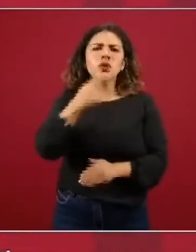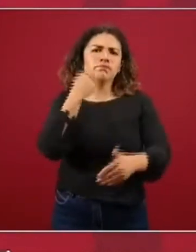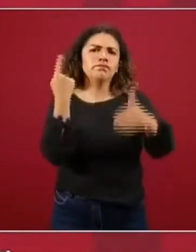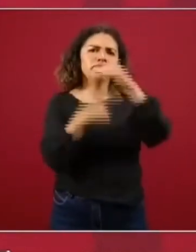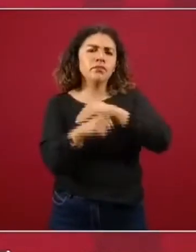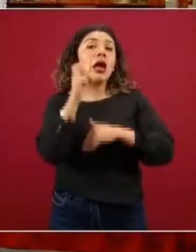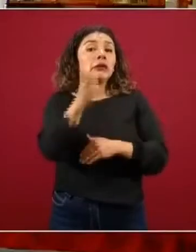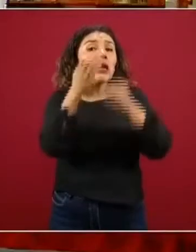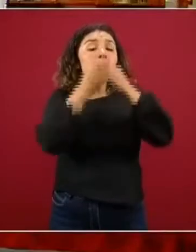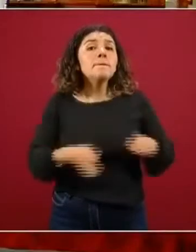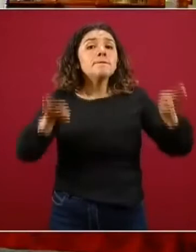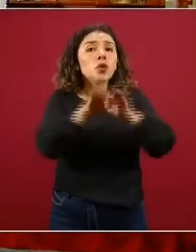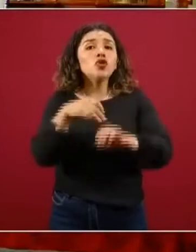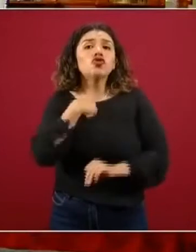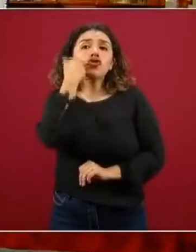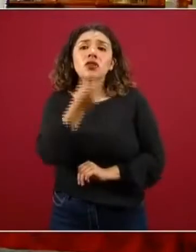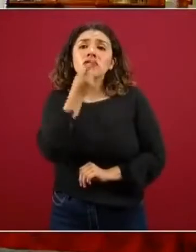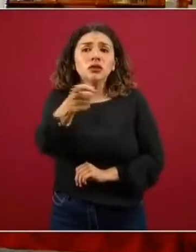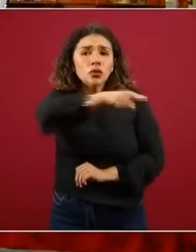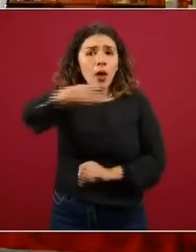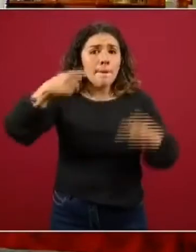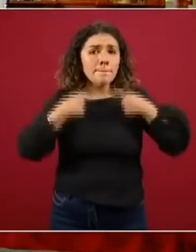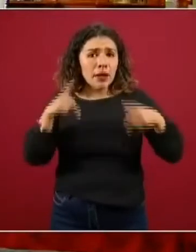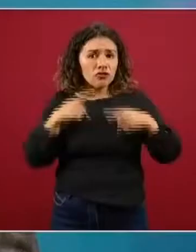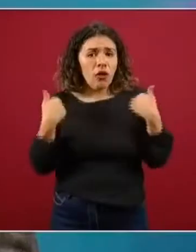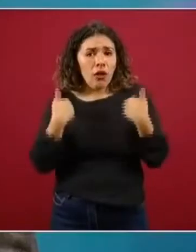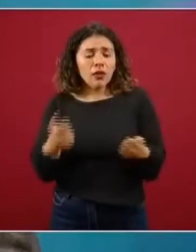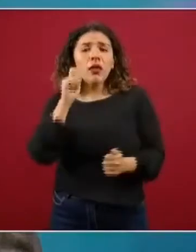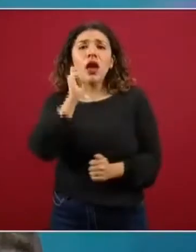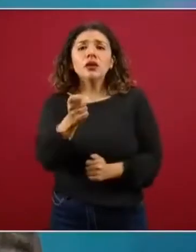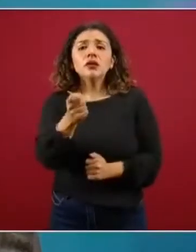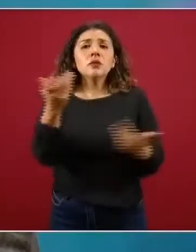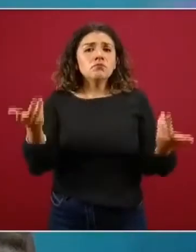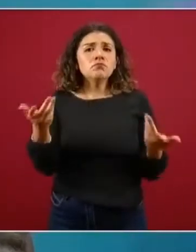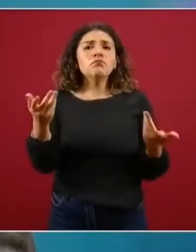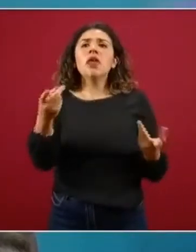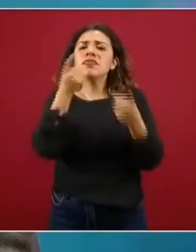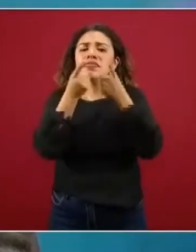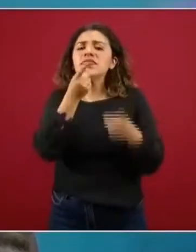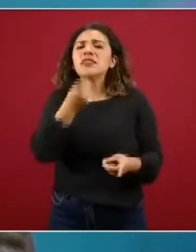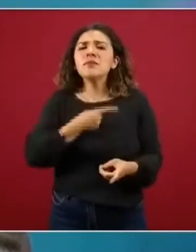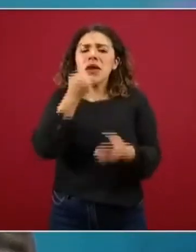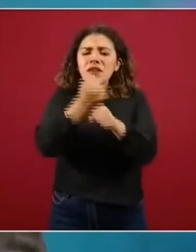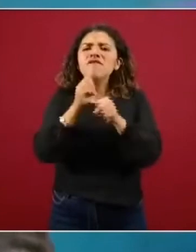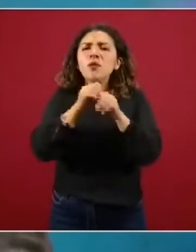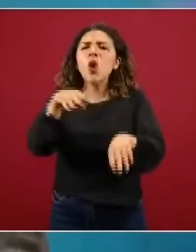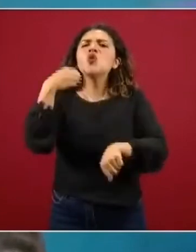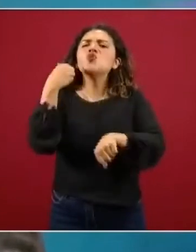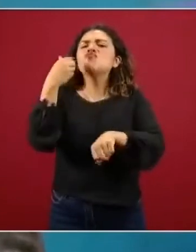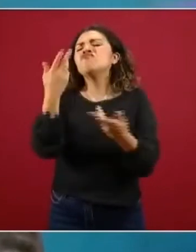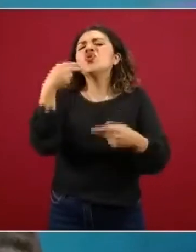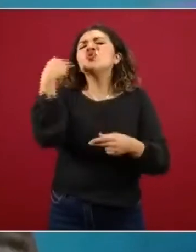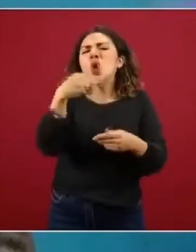la denuncia lo importante que le queremos decir al público es que nos den datos muy precisos